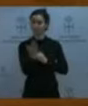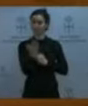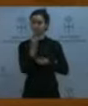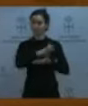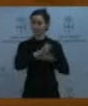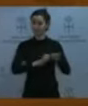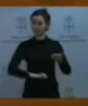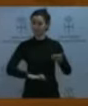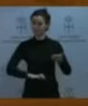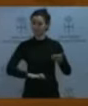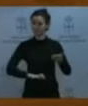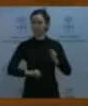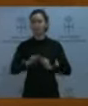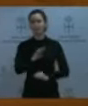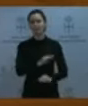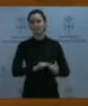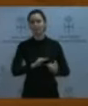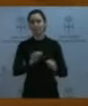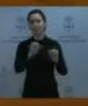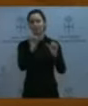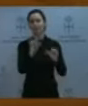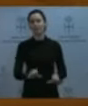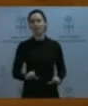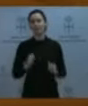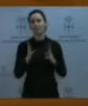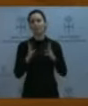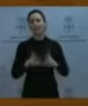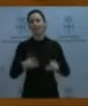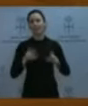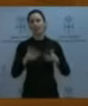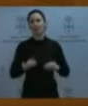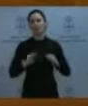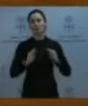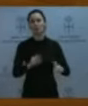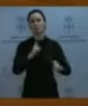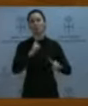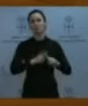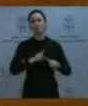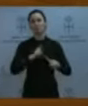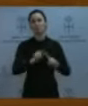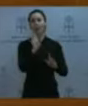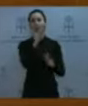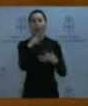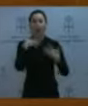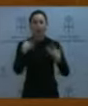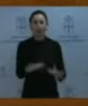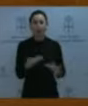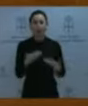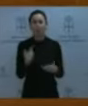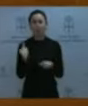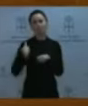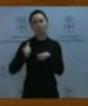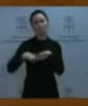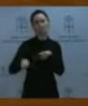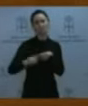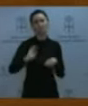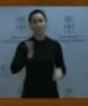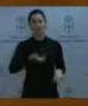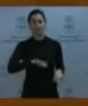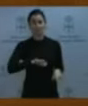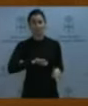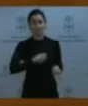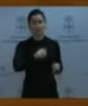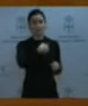modificación del método de cálculo basado en coeficientes. Actualmente, por cierto, distinto según el Ayuntamiento. Porque,